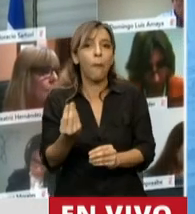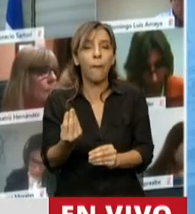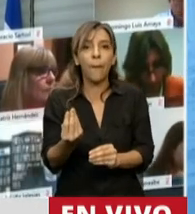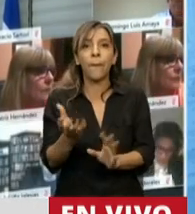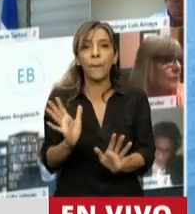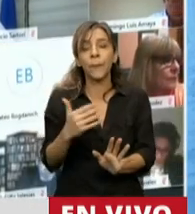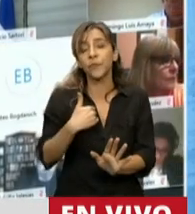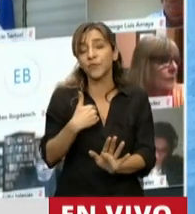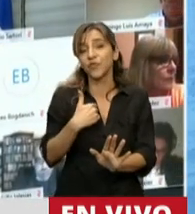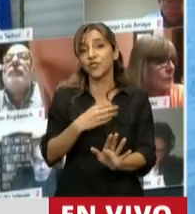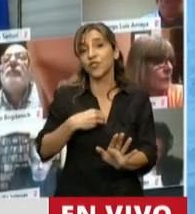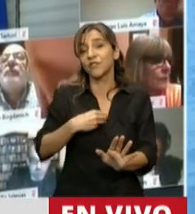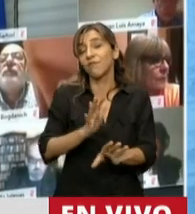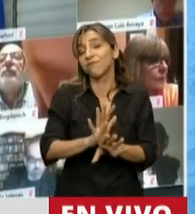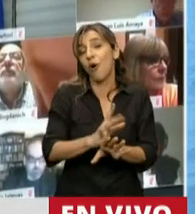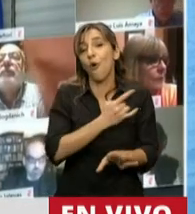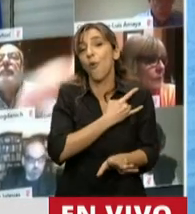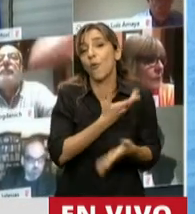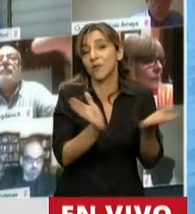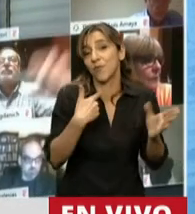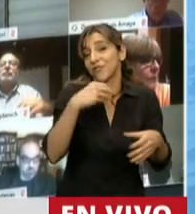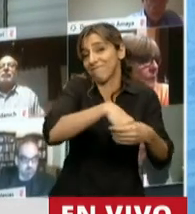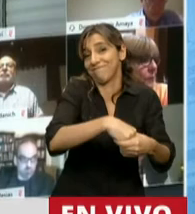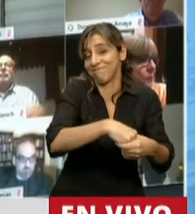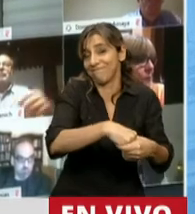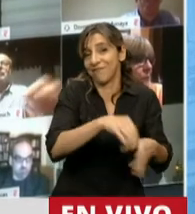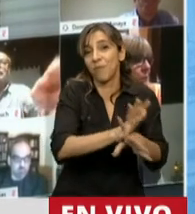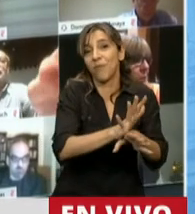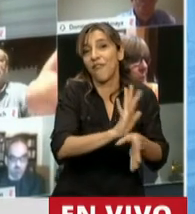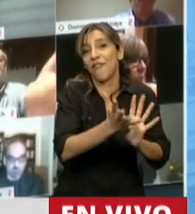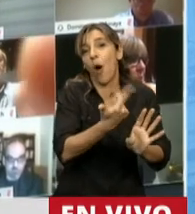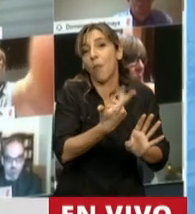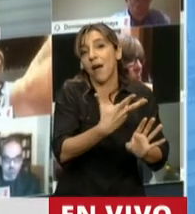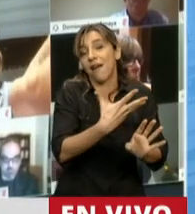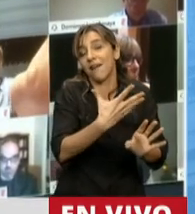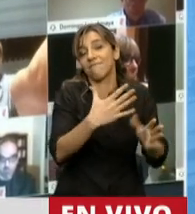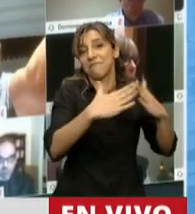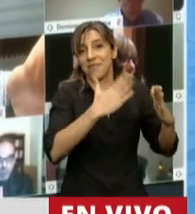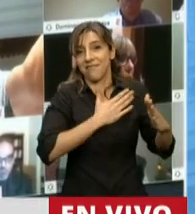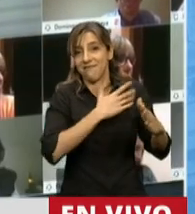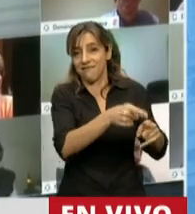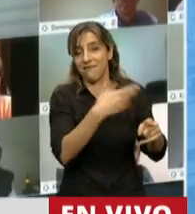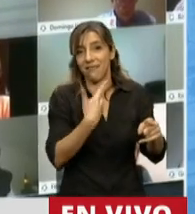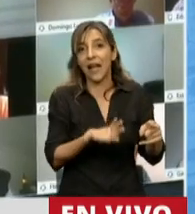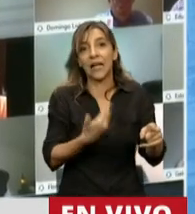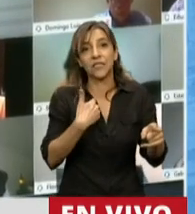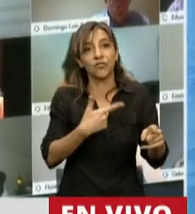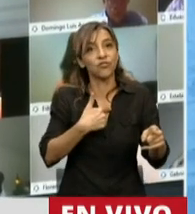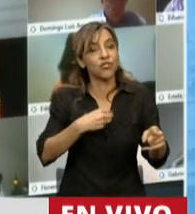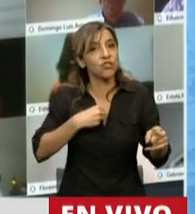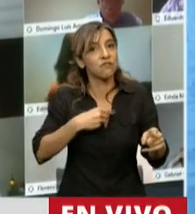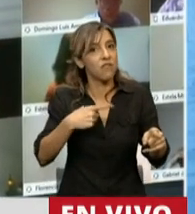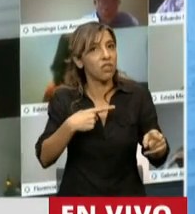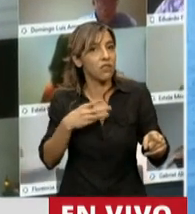hijo de la universidad pública, como dijo mi compañera de bancada, por lealtad con la historia